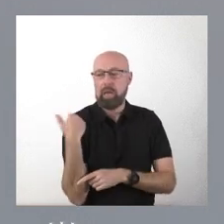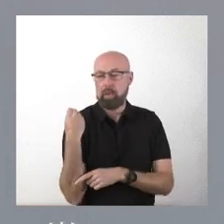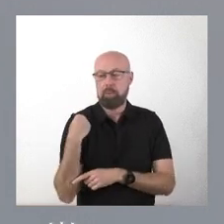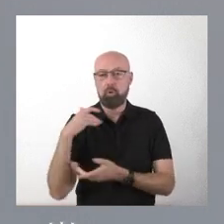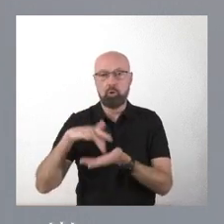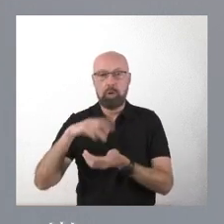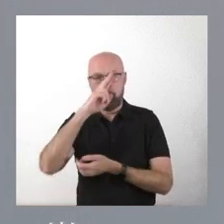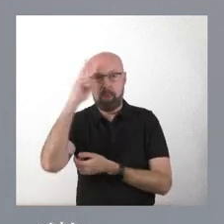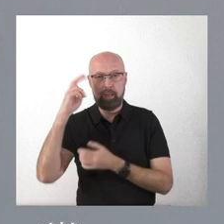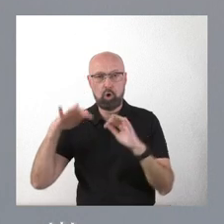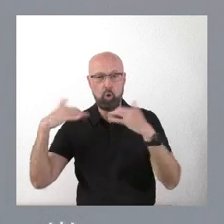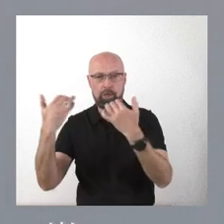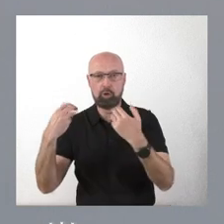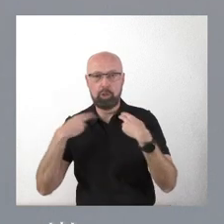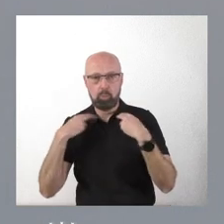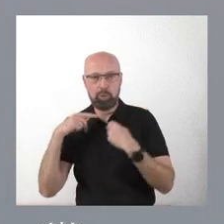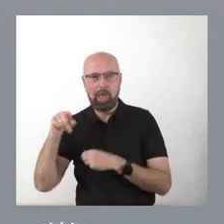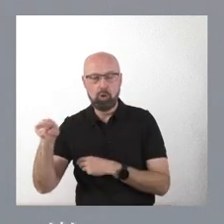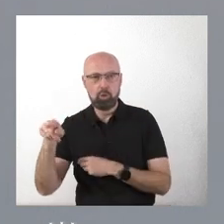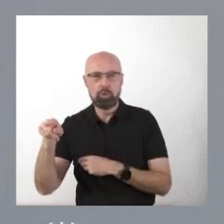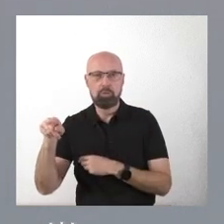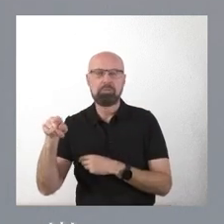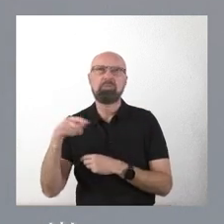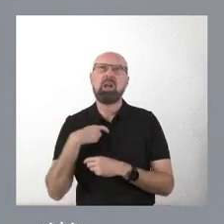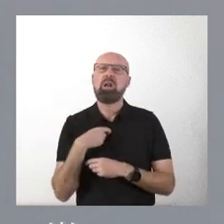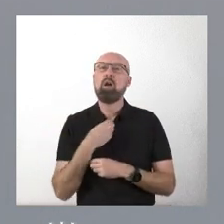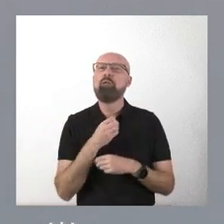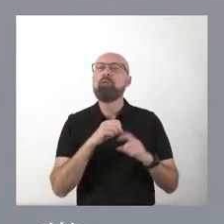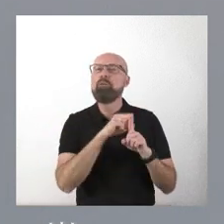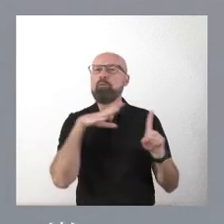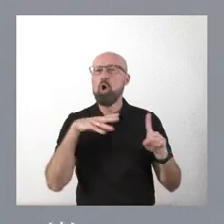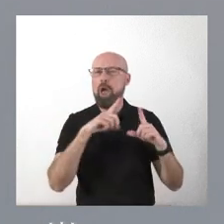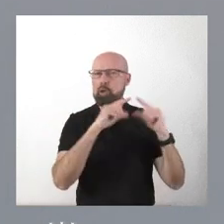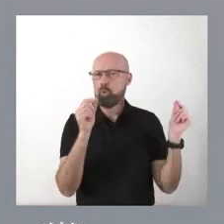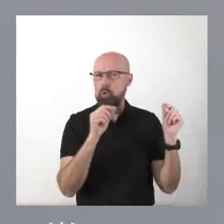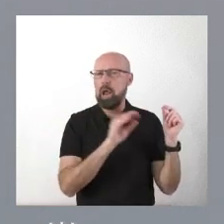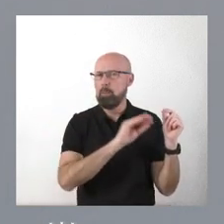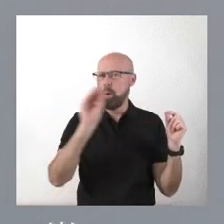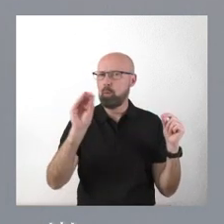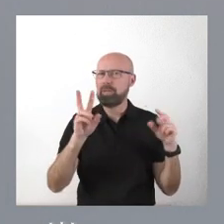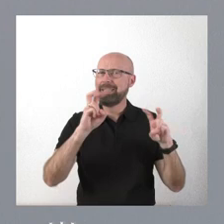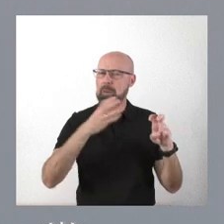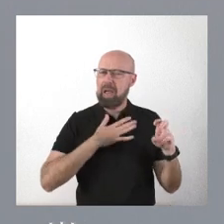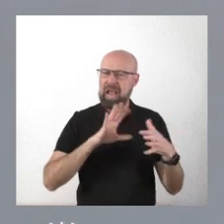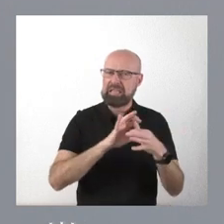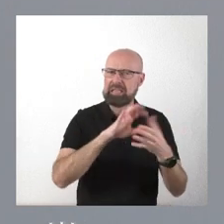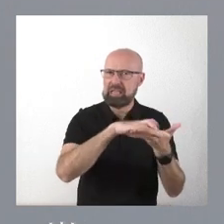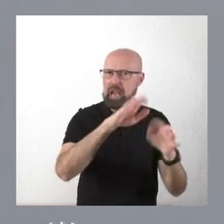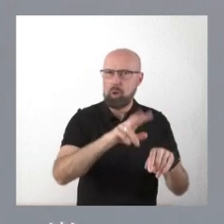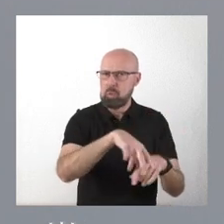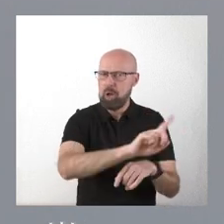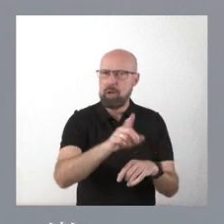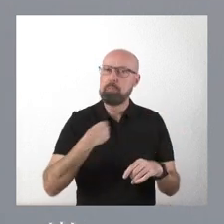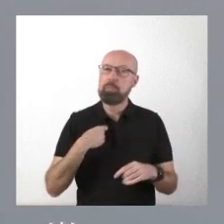Congreso de los Diputados, ante una pregunta del foro Asturias. Ni siquiera era un tema propio de Castilla y León. Y en este caso fue la